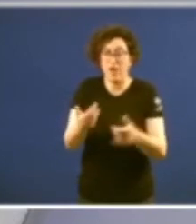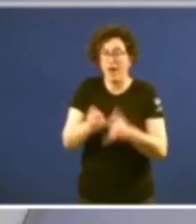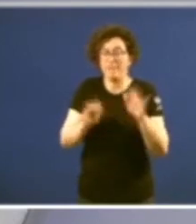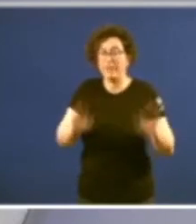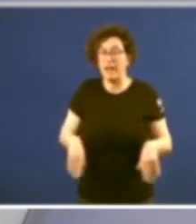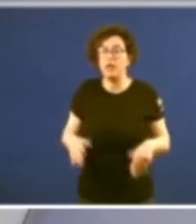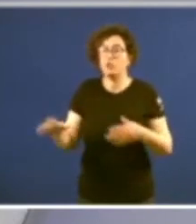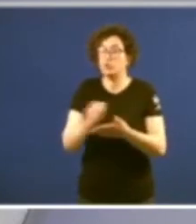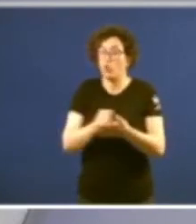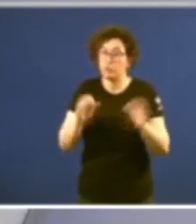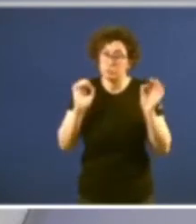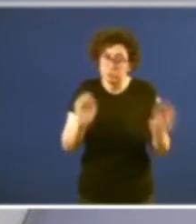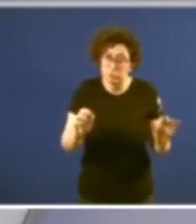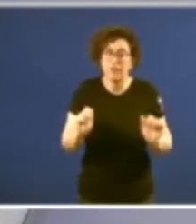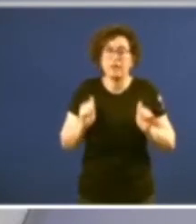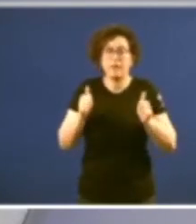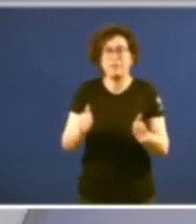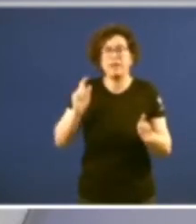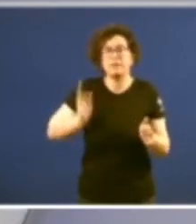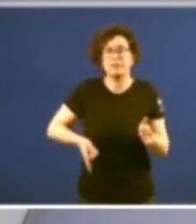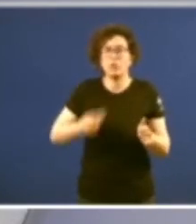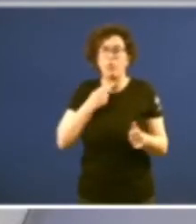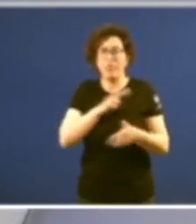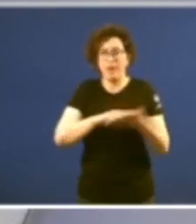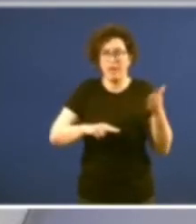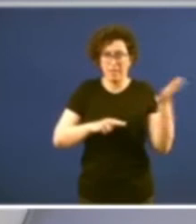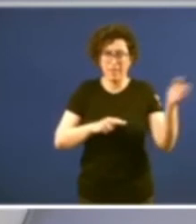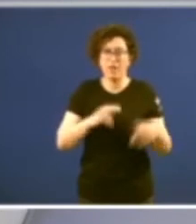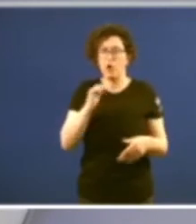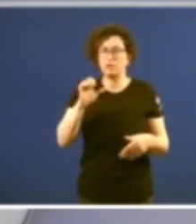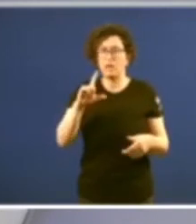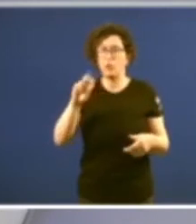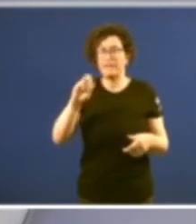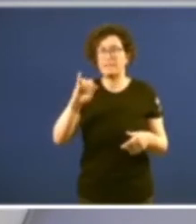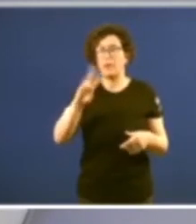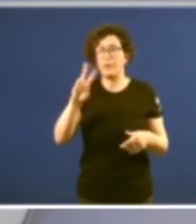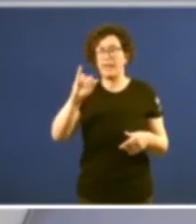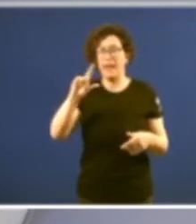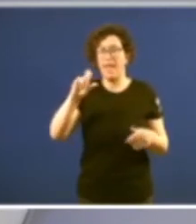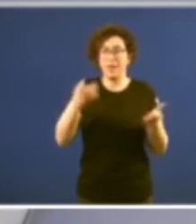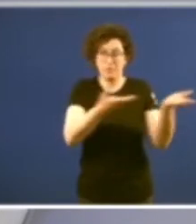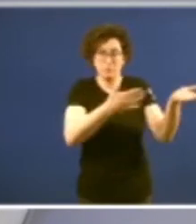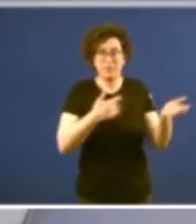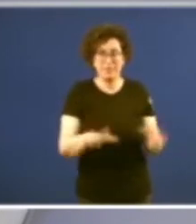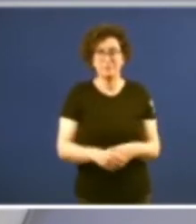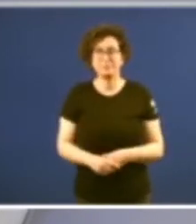eles e empezará o director da voz de Galicia xoxe Luis Vilela cando queiras